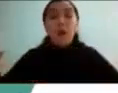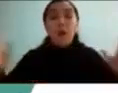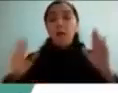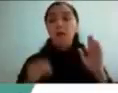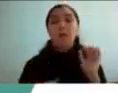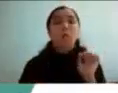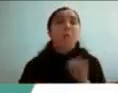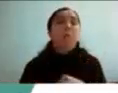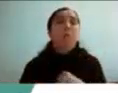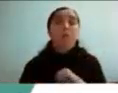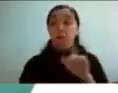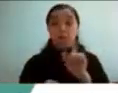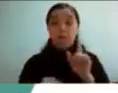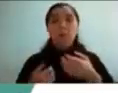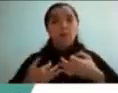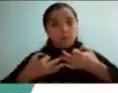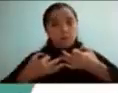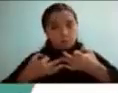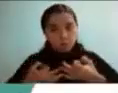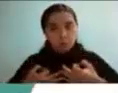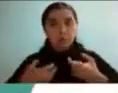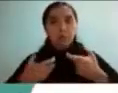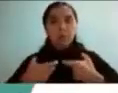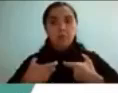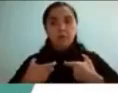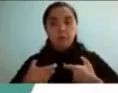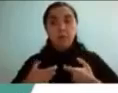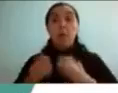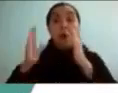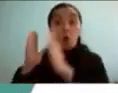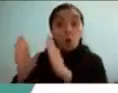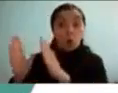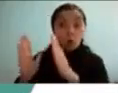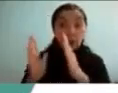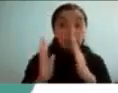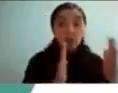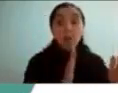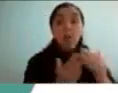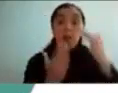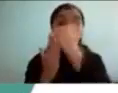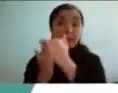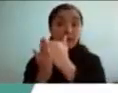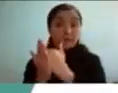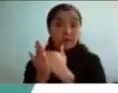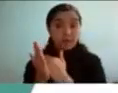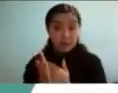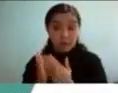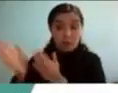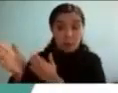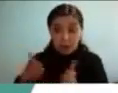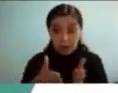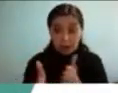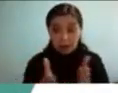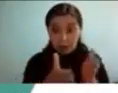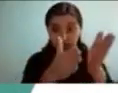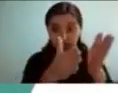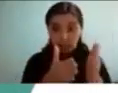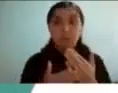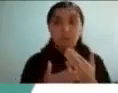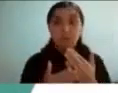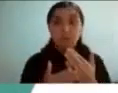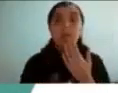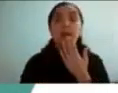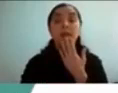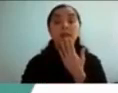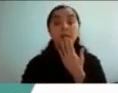la capacidad de organización que es como yo planifico de forma eficiente un camino para llegar a un objetivo también está por ejemplo la